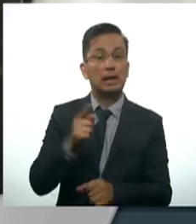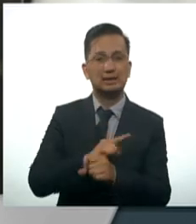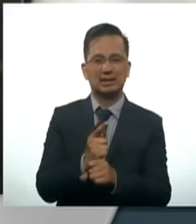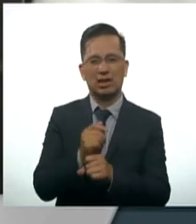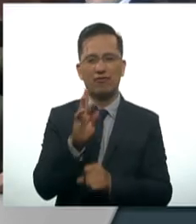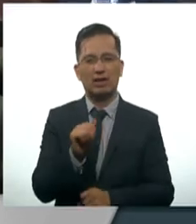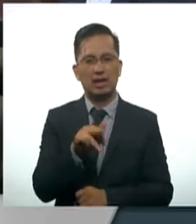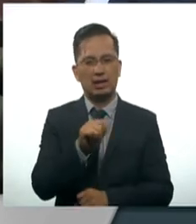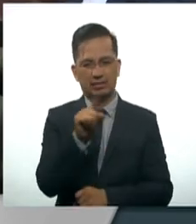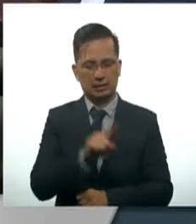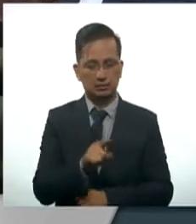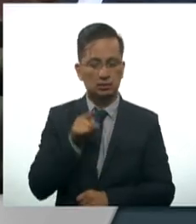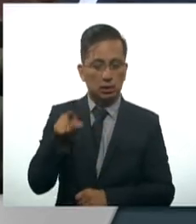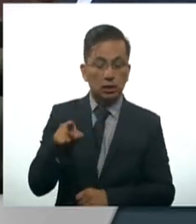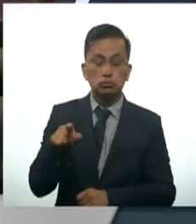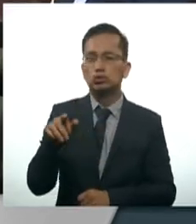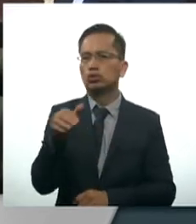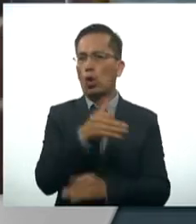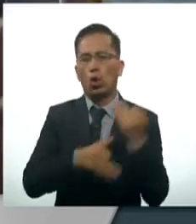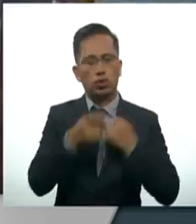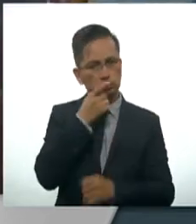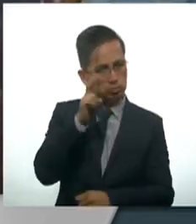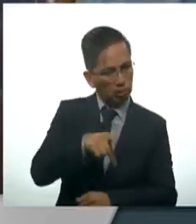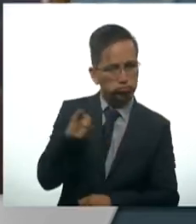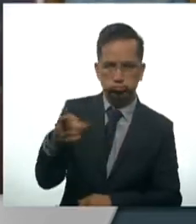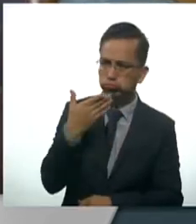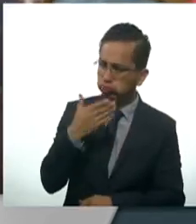por todos los participantes por su contribución al canal.